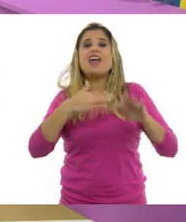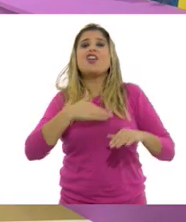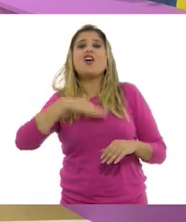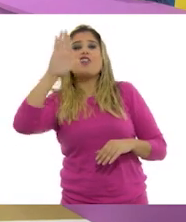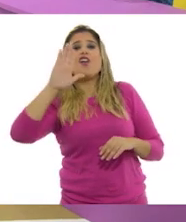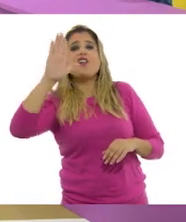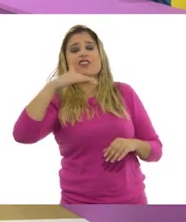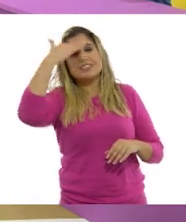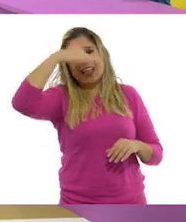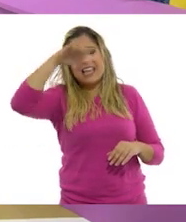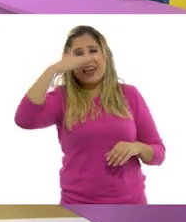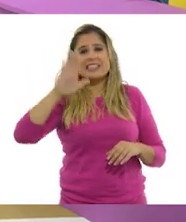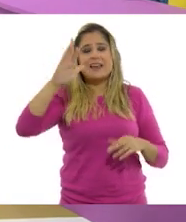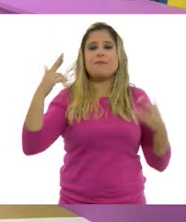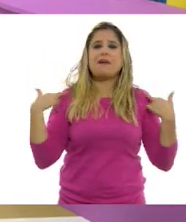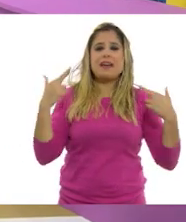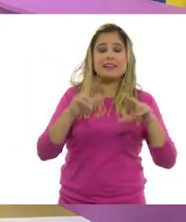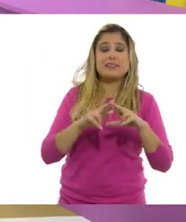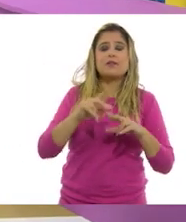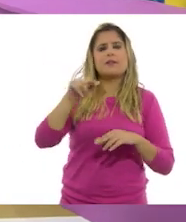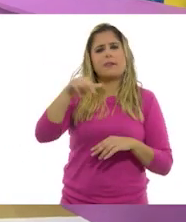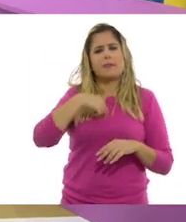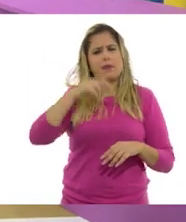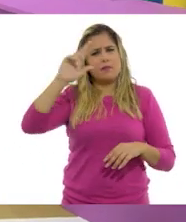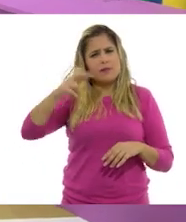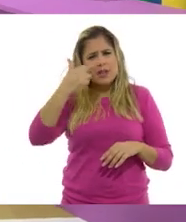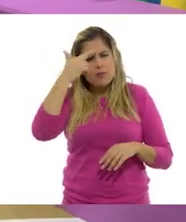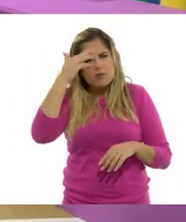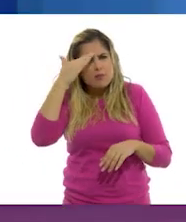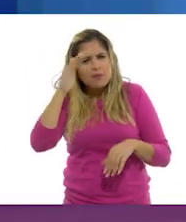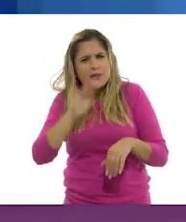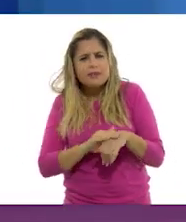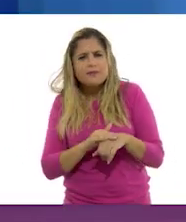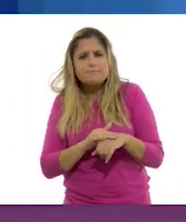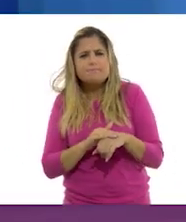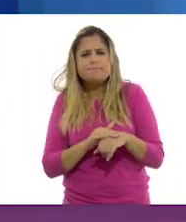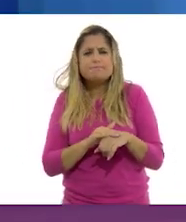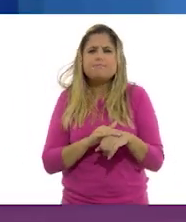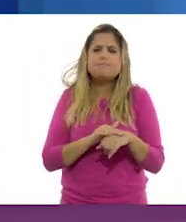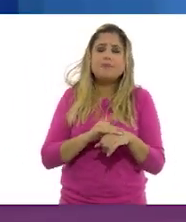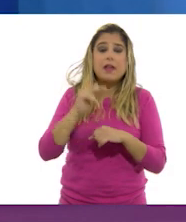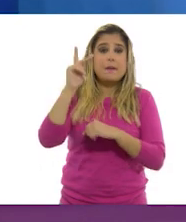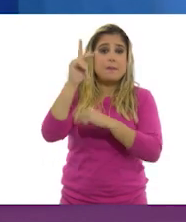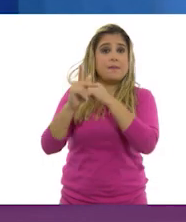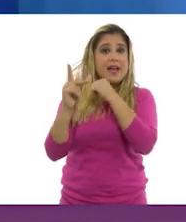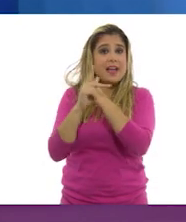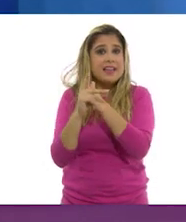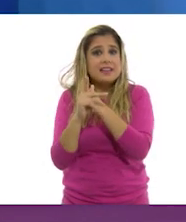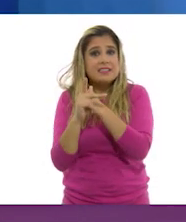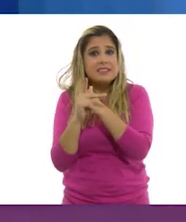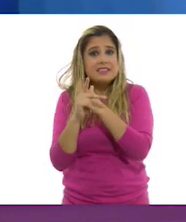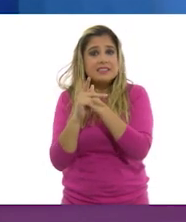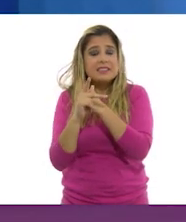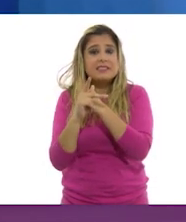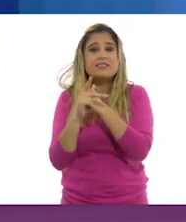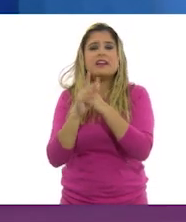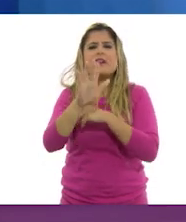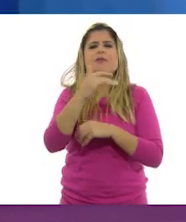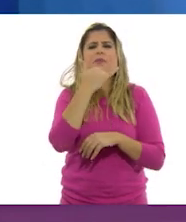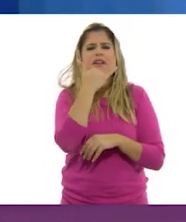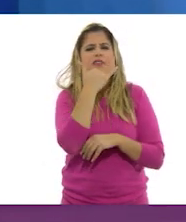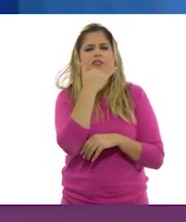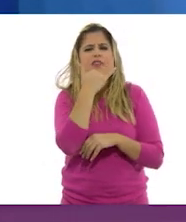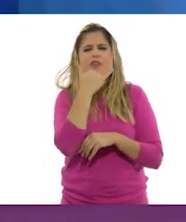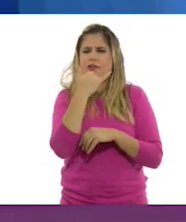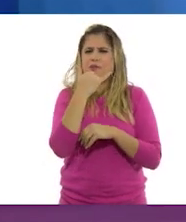yo, yo sé, yo sé, profesor. Recuerdo que un país, perdón, que